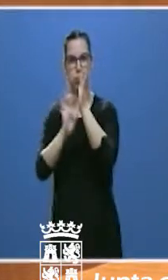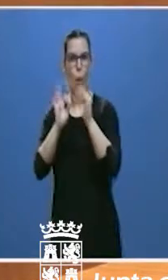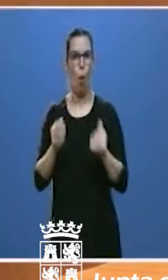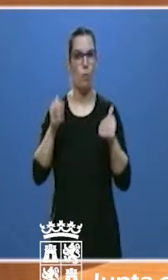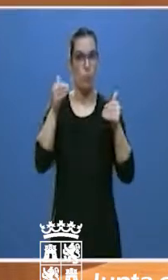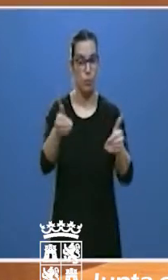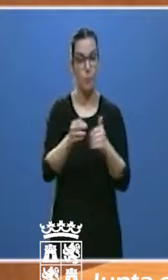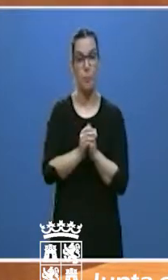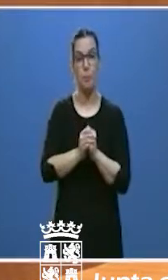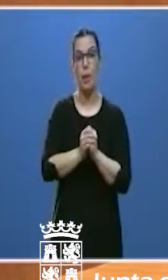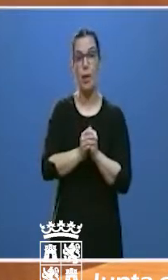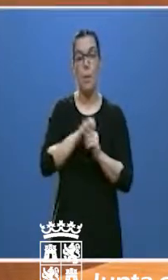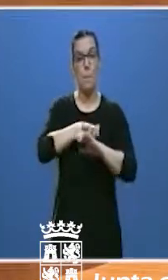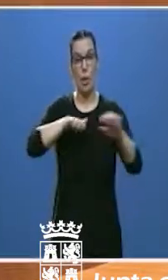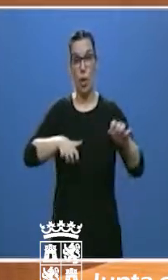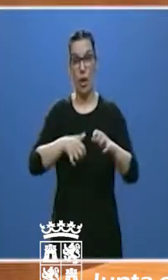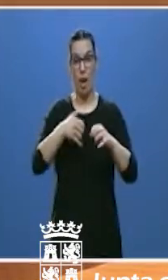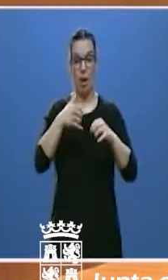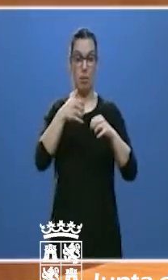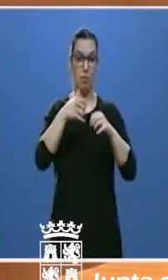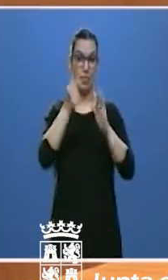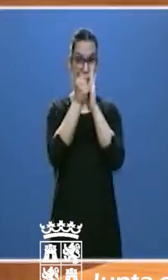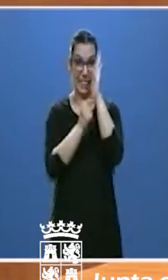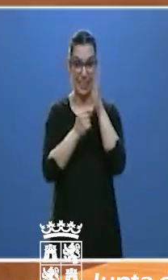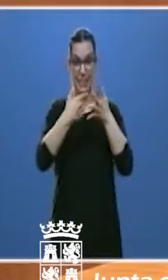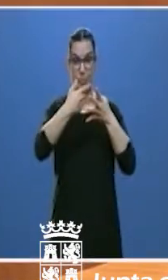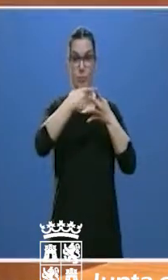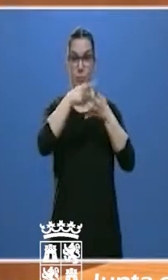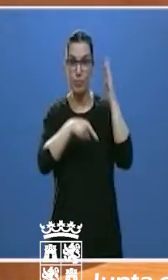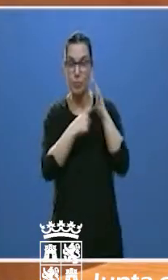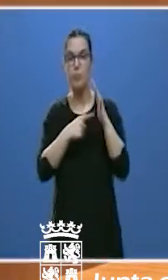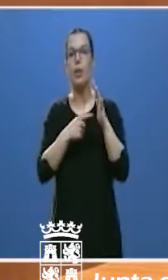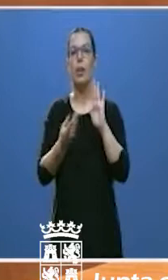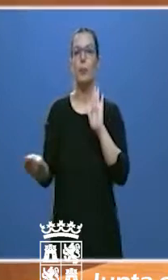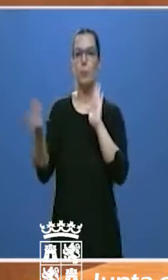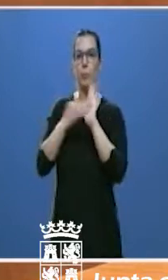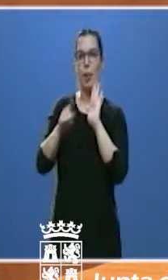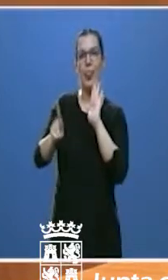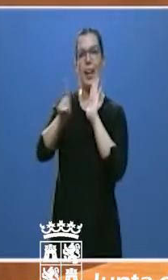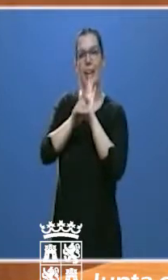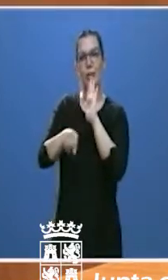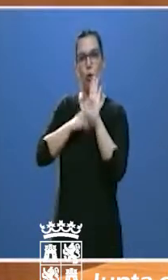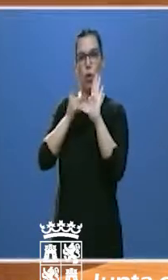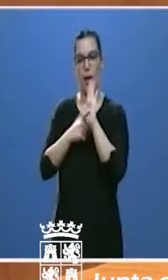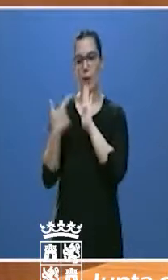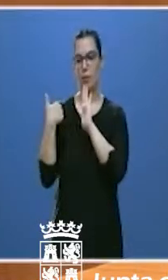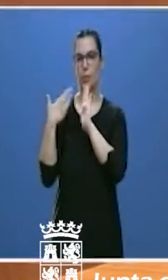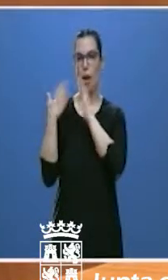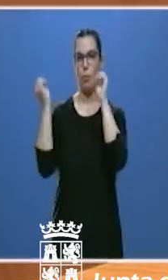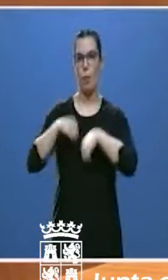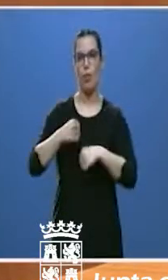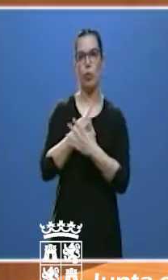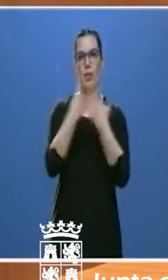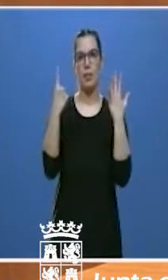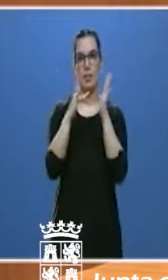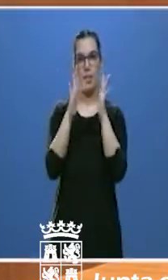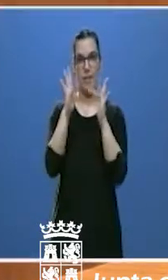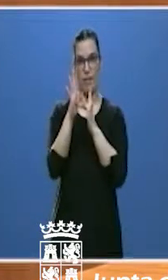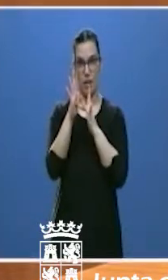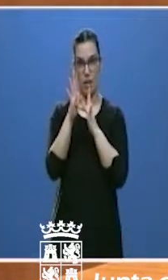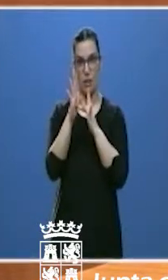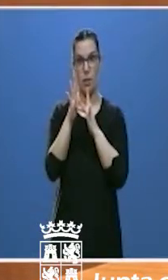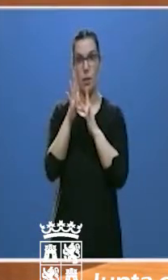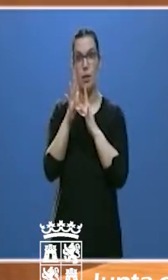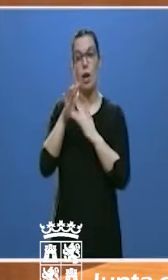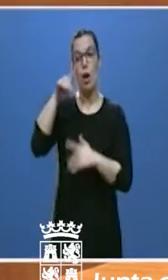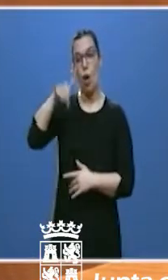líneas se recogen precisamente en el decreto de ley que aprobamos el 16 de abril y que hoy traemos para su